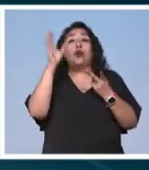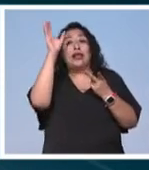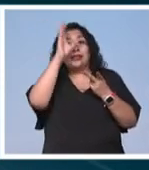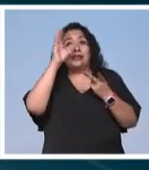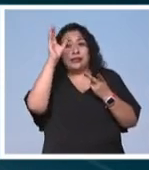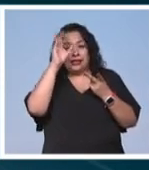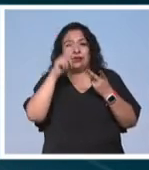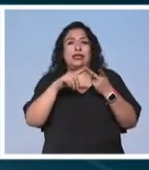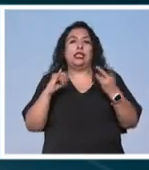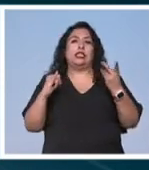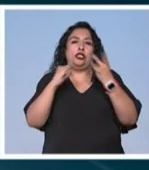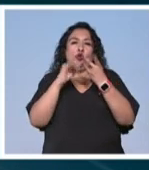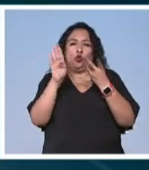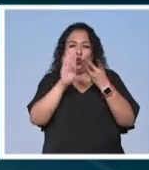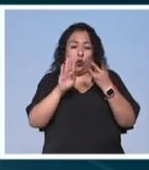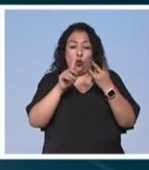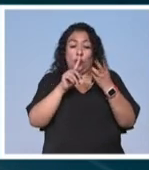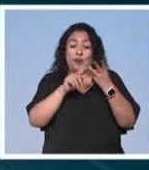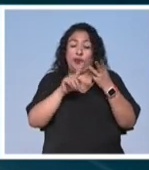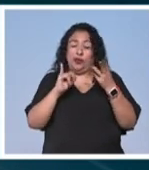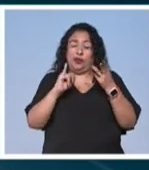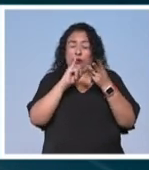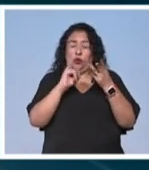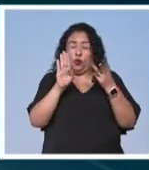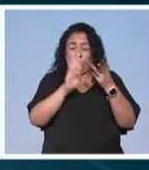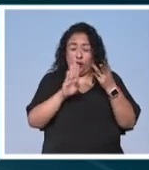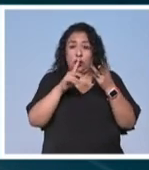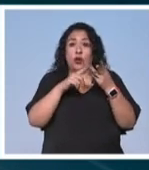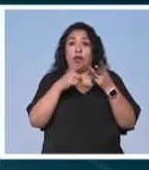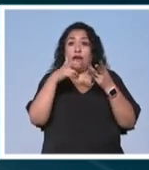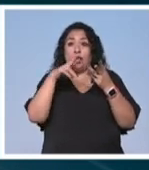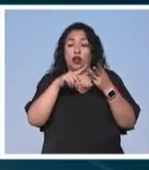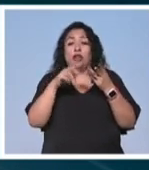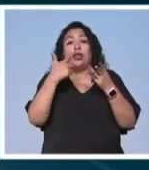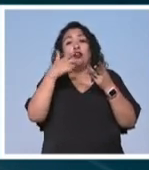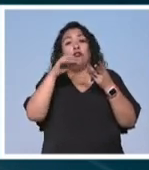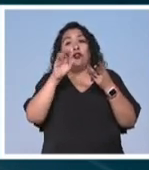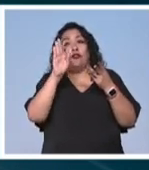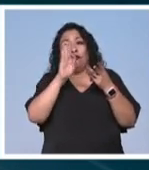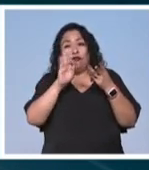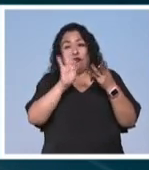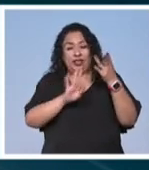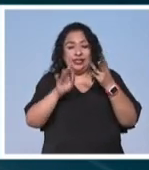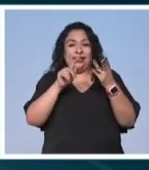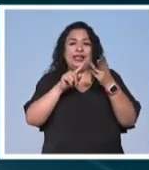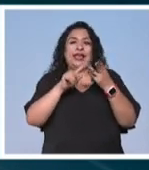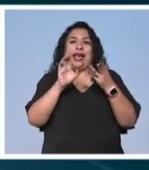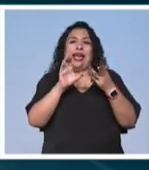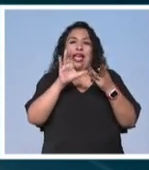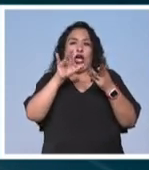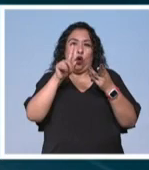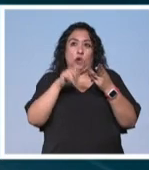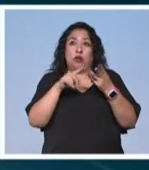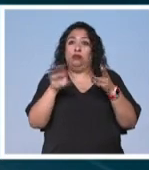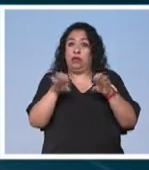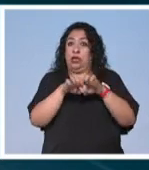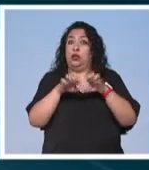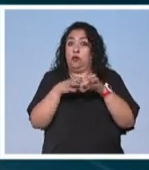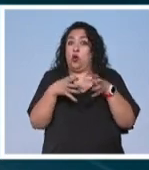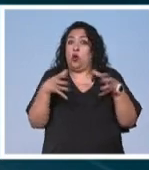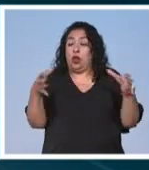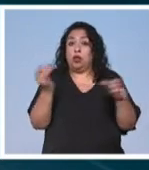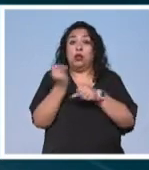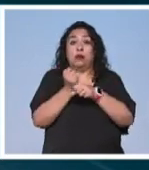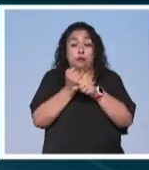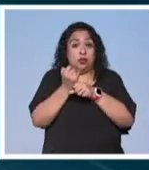ciencias de los institutos de biología de geología de geofísica y de ecología entonces es un equipo bastante grande